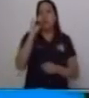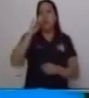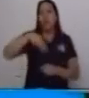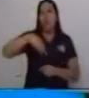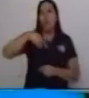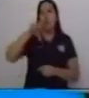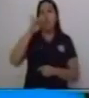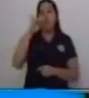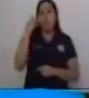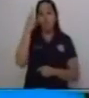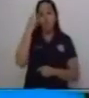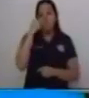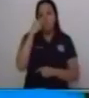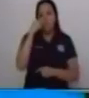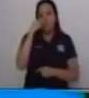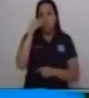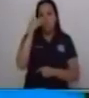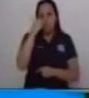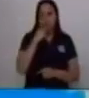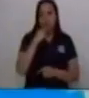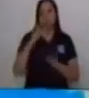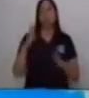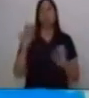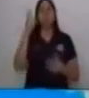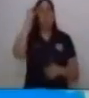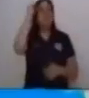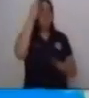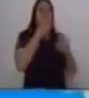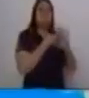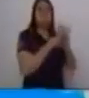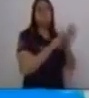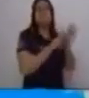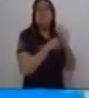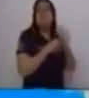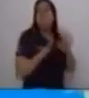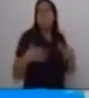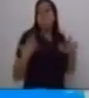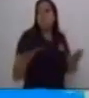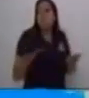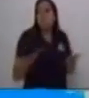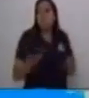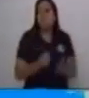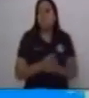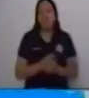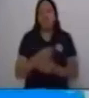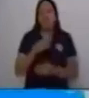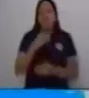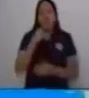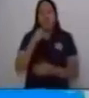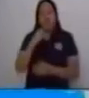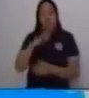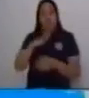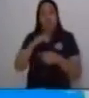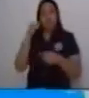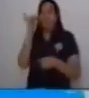Se les llama compuestas por dos simples razones. Tienen sujeto,